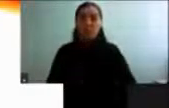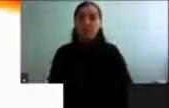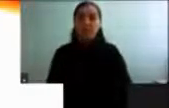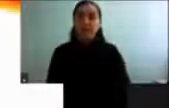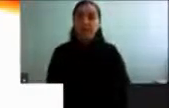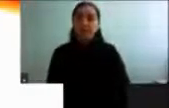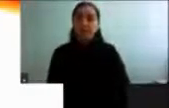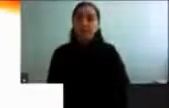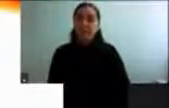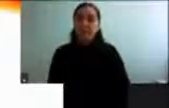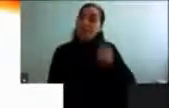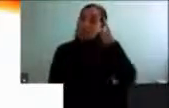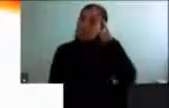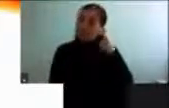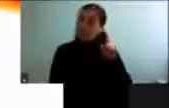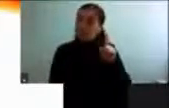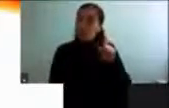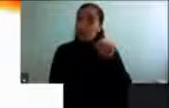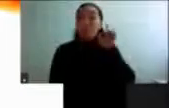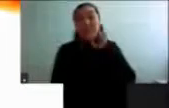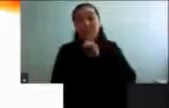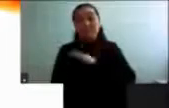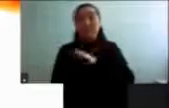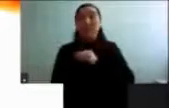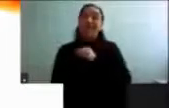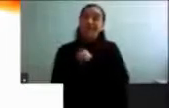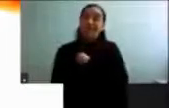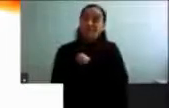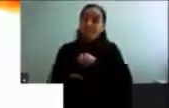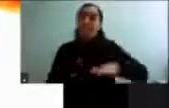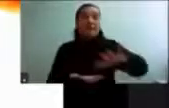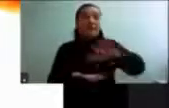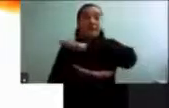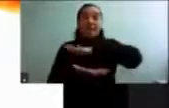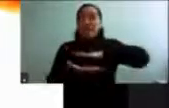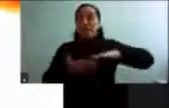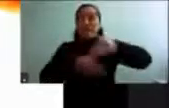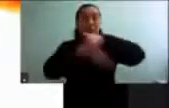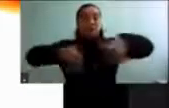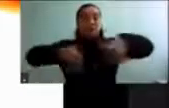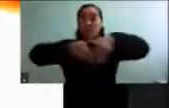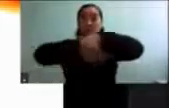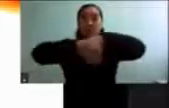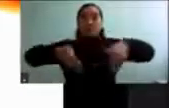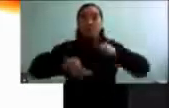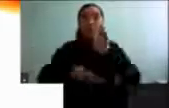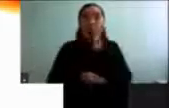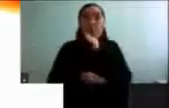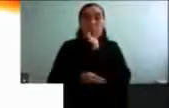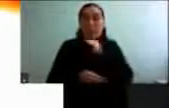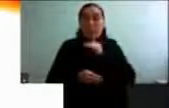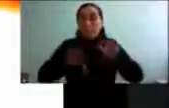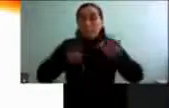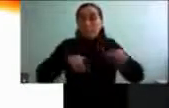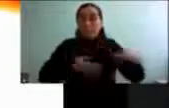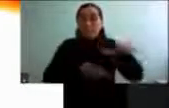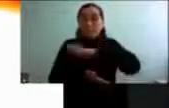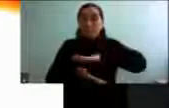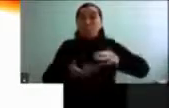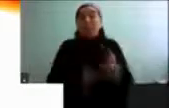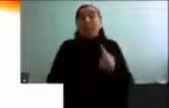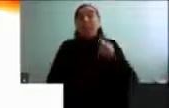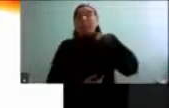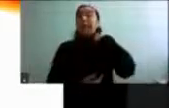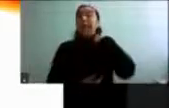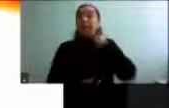Sin embargo, sabemos, lamentablemente, que los entornos no son neutros. De hecho, el mismo entorno puede afectar a cada persona